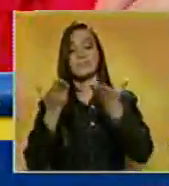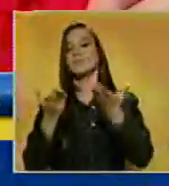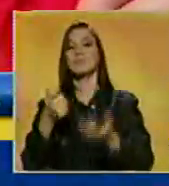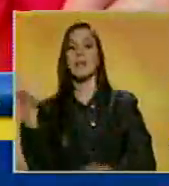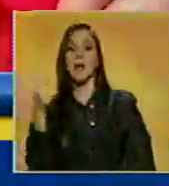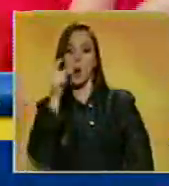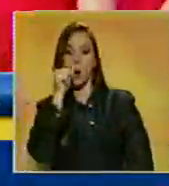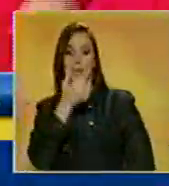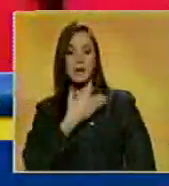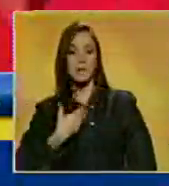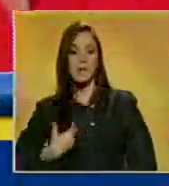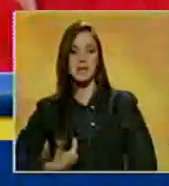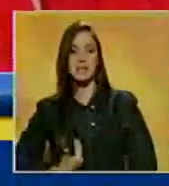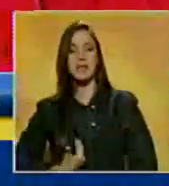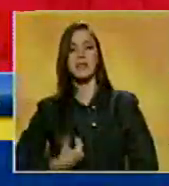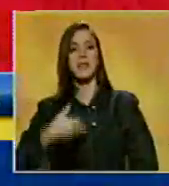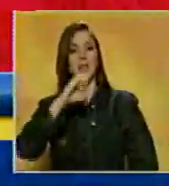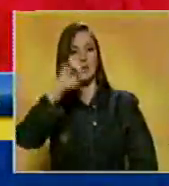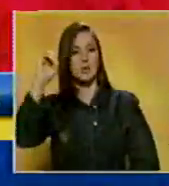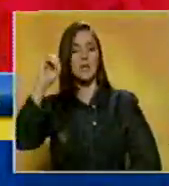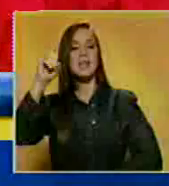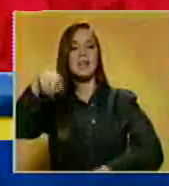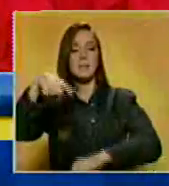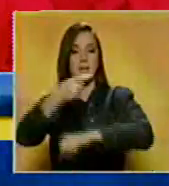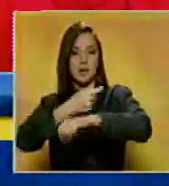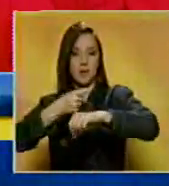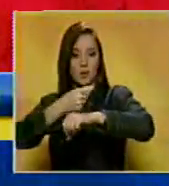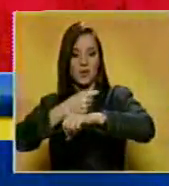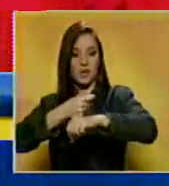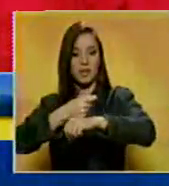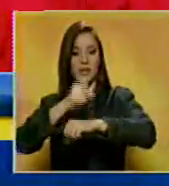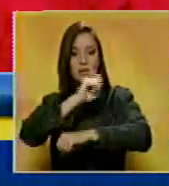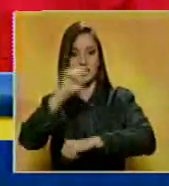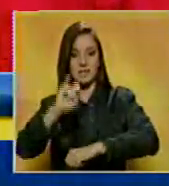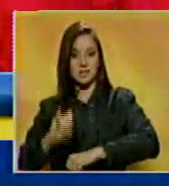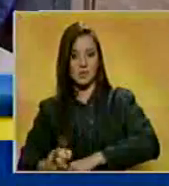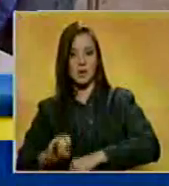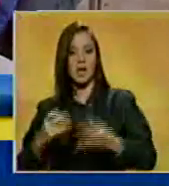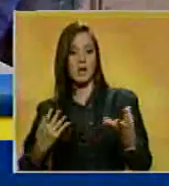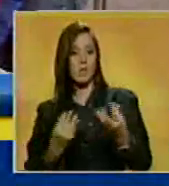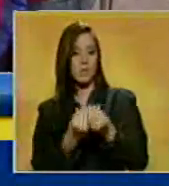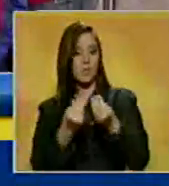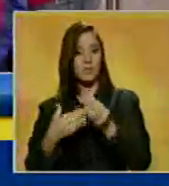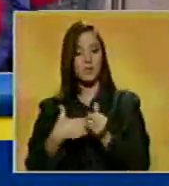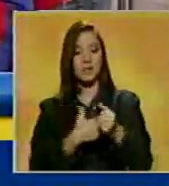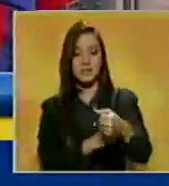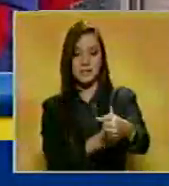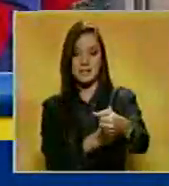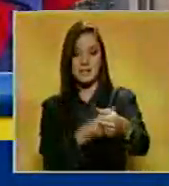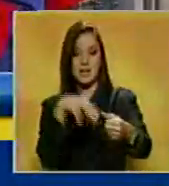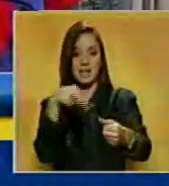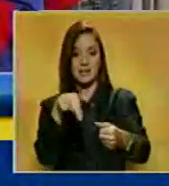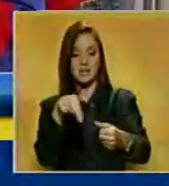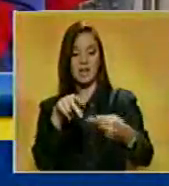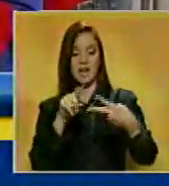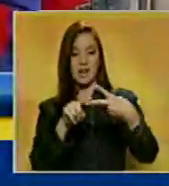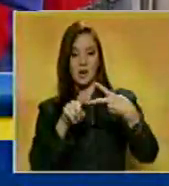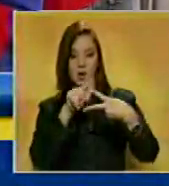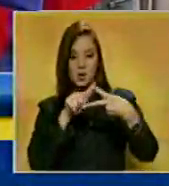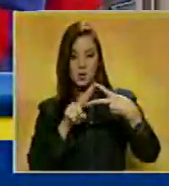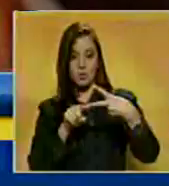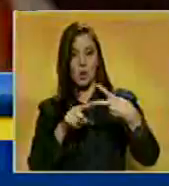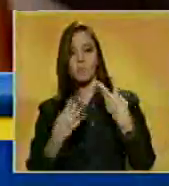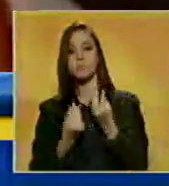Socialista Unido de Venezuela para el Occidente y gobernador del Zulia, Francisco Eras Cárdenas, junto al dirigente nacional de esta tolda política, Darío Vivas,